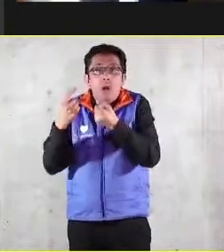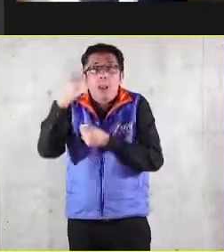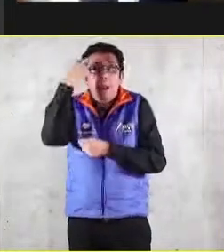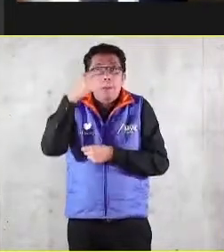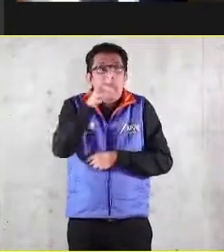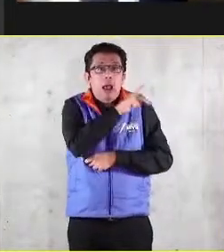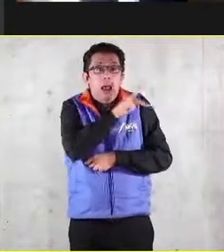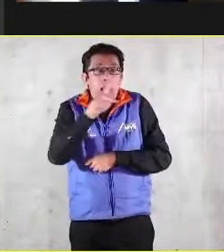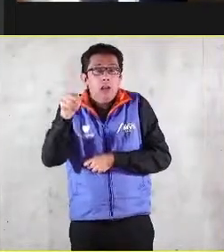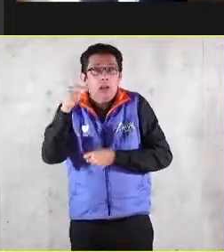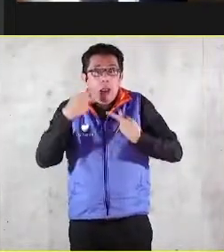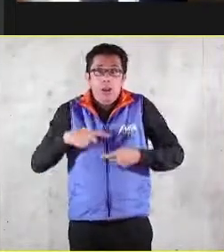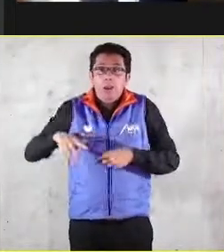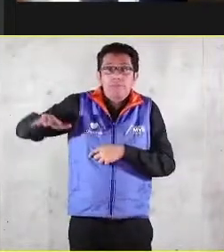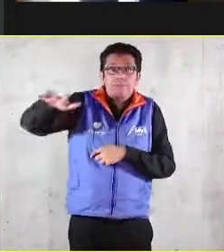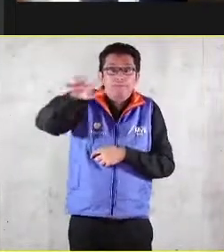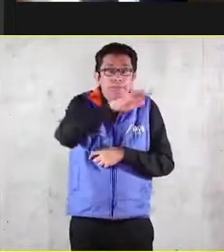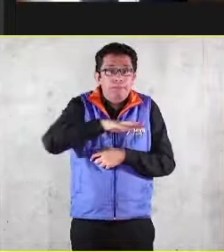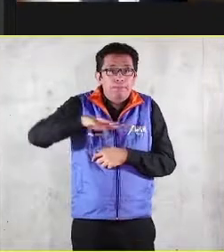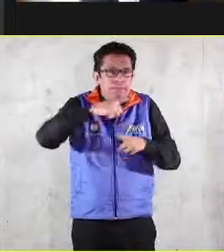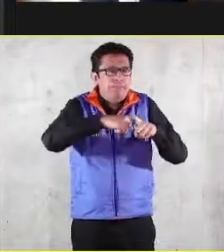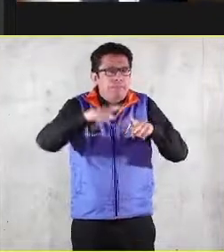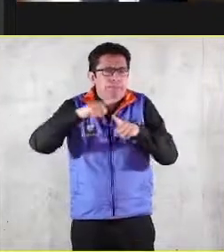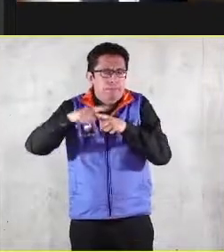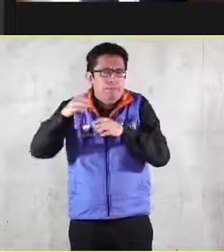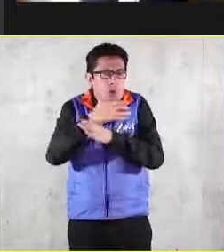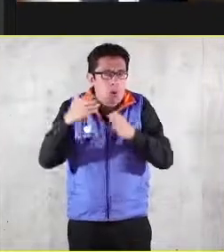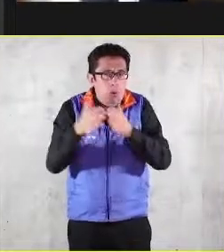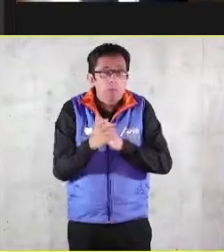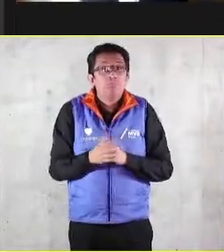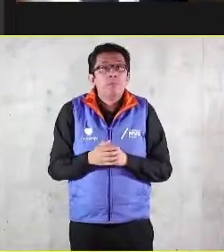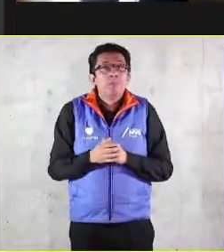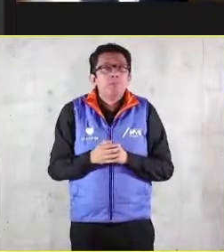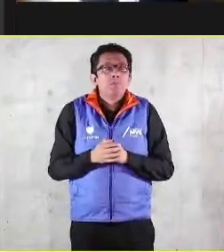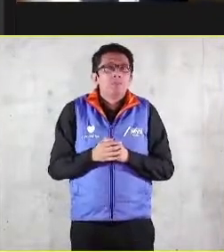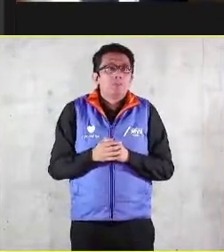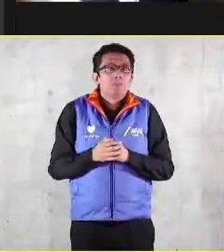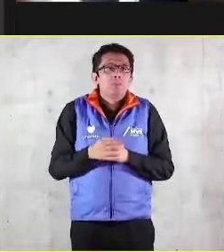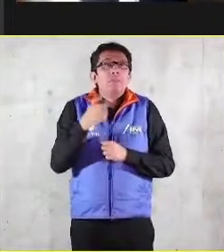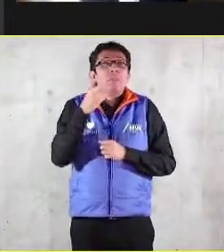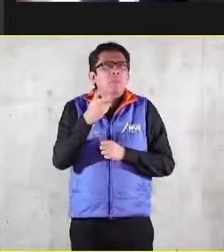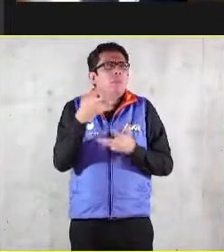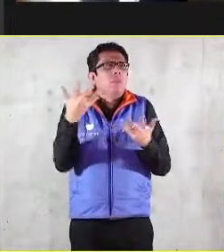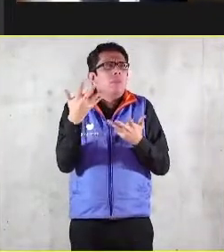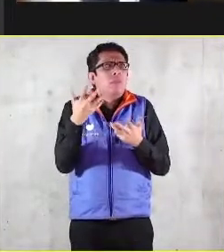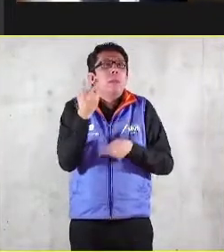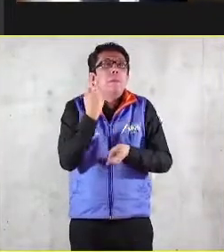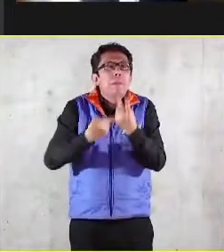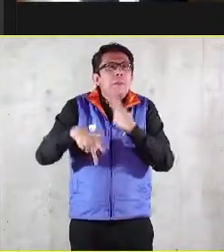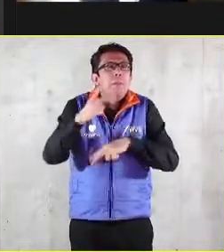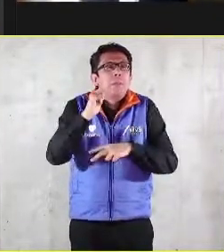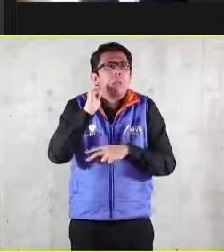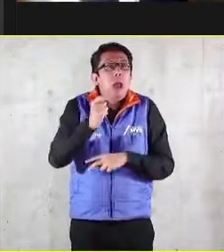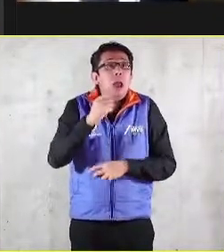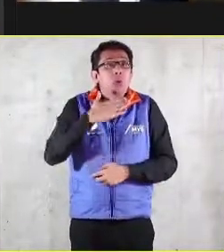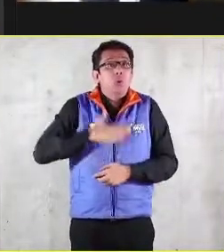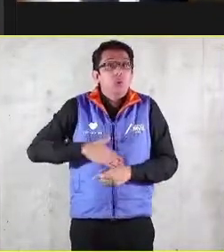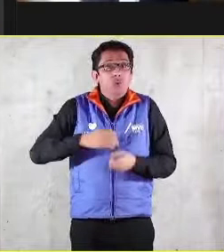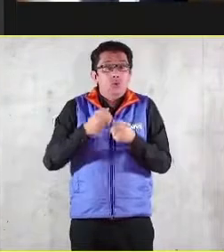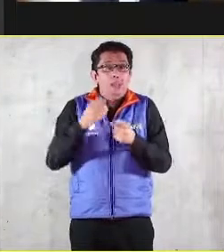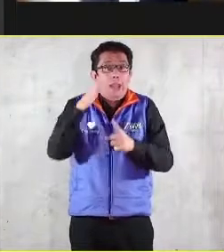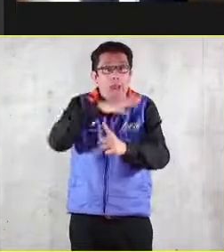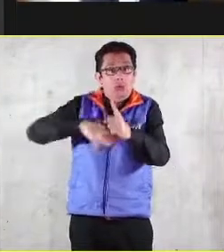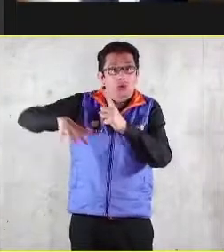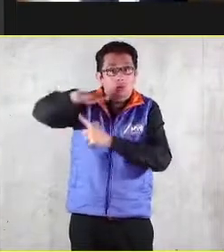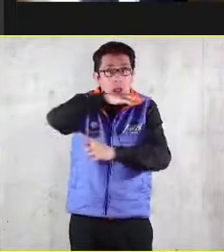estos bienes comunes se transfieren a la sociedad para construir lo que se llama la justicia social en realidad